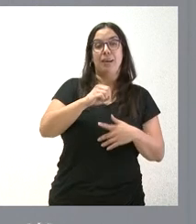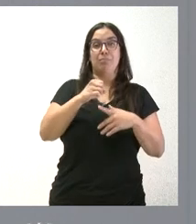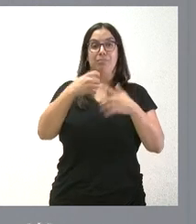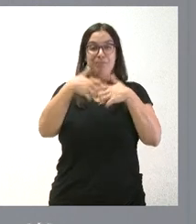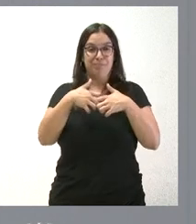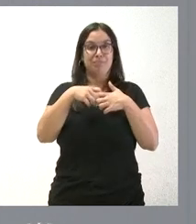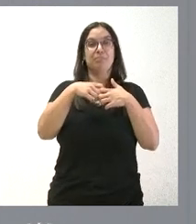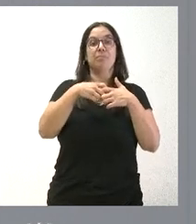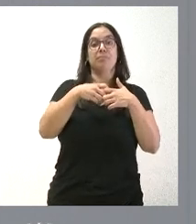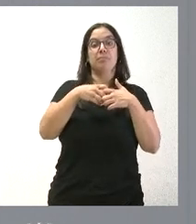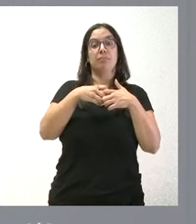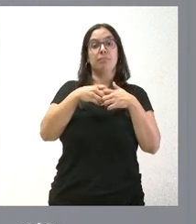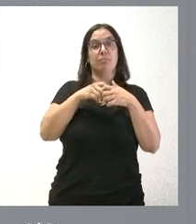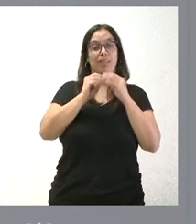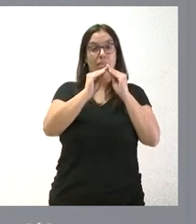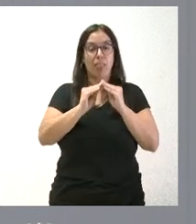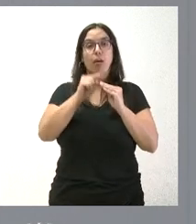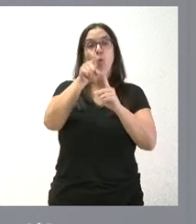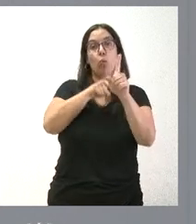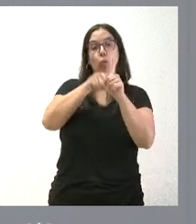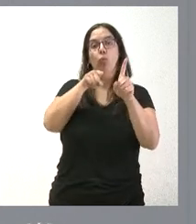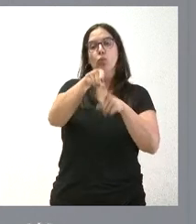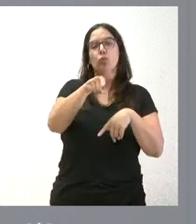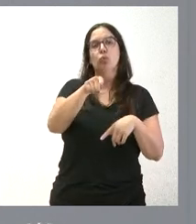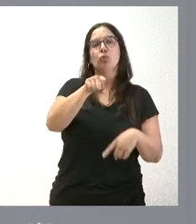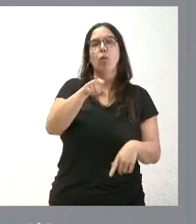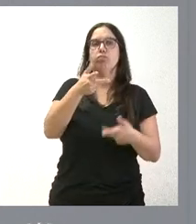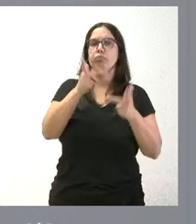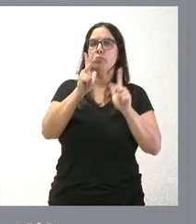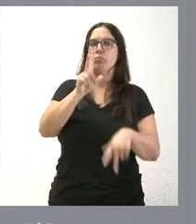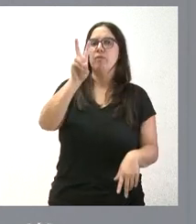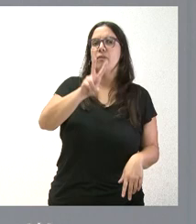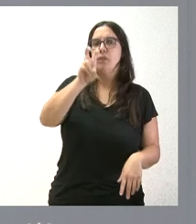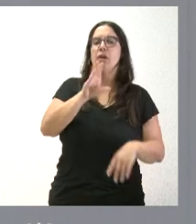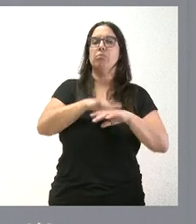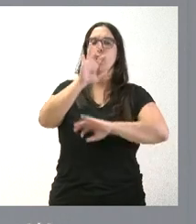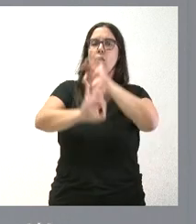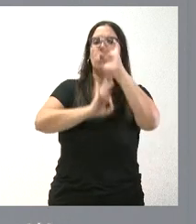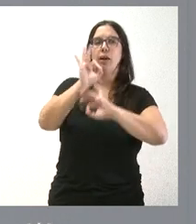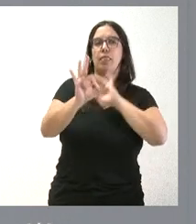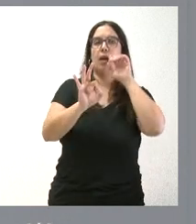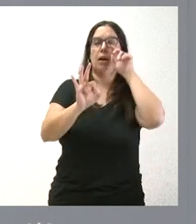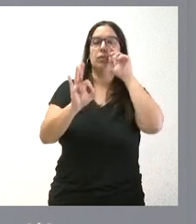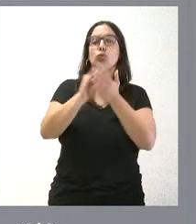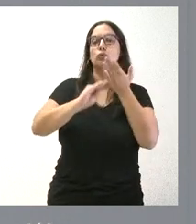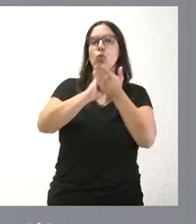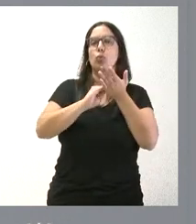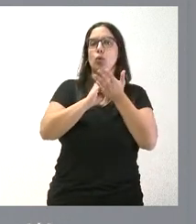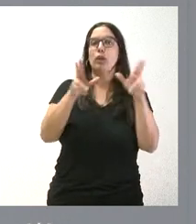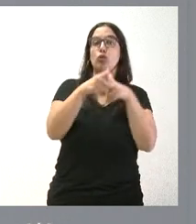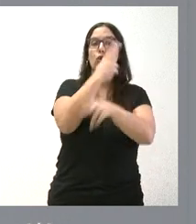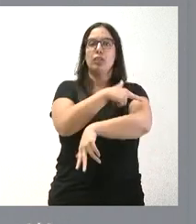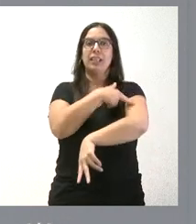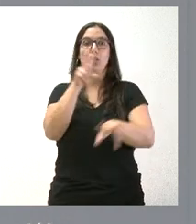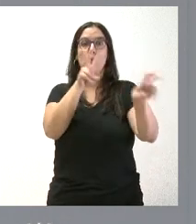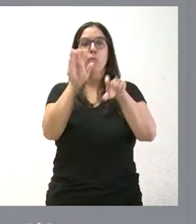instrumentos, va a permitir dentro de este ámbito de compra pública de innovación organizar soluciones sociosanitarias innovadoras para